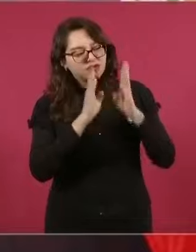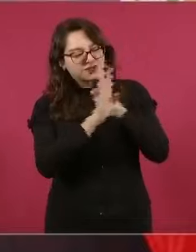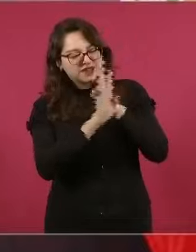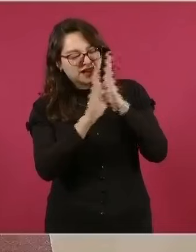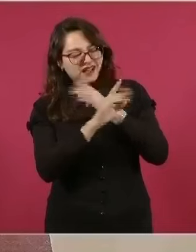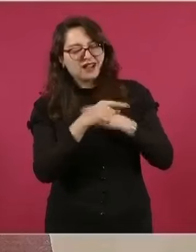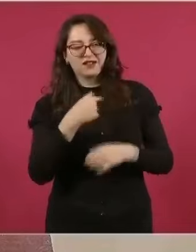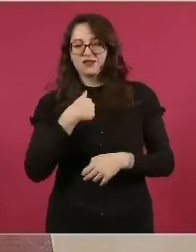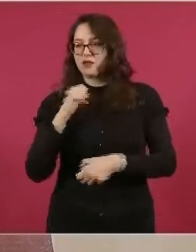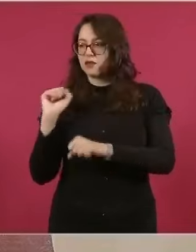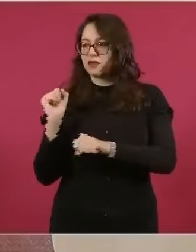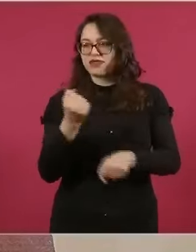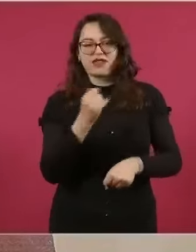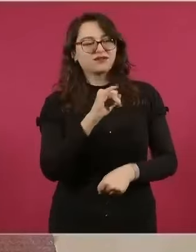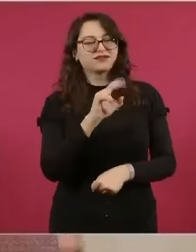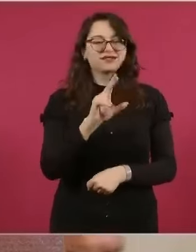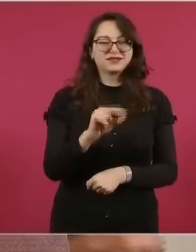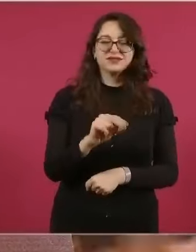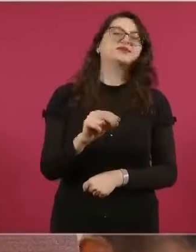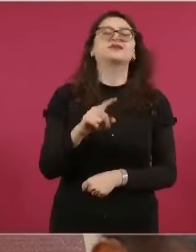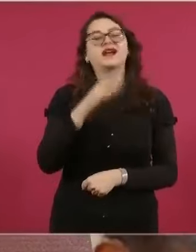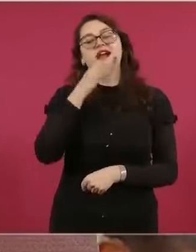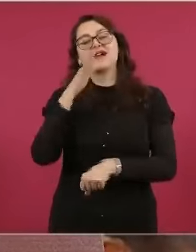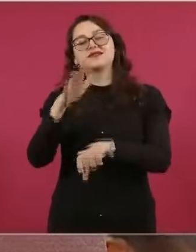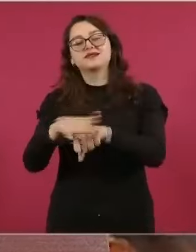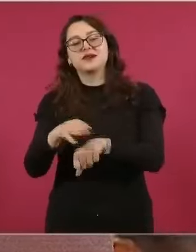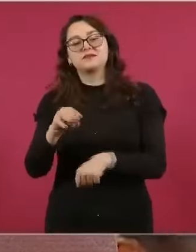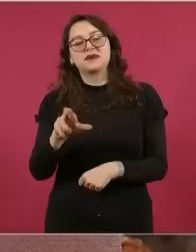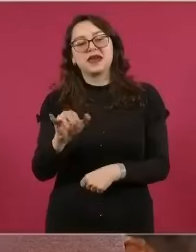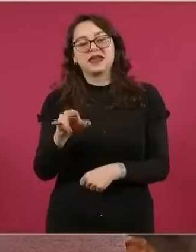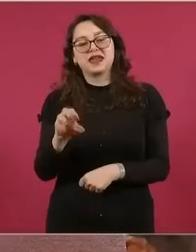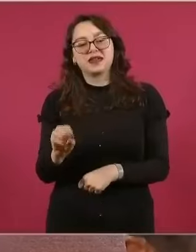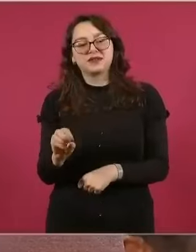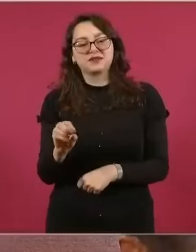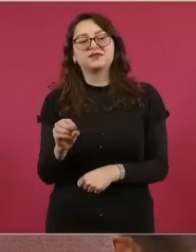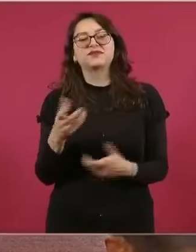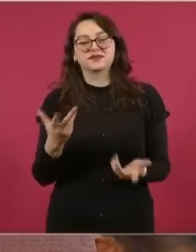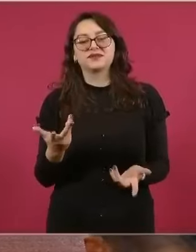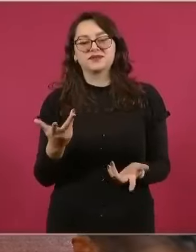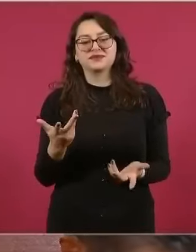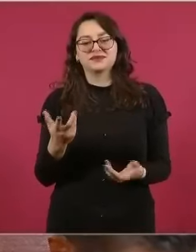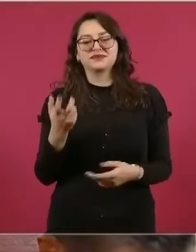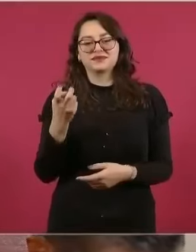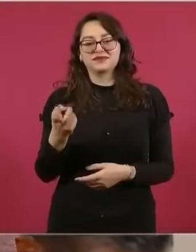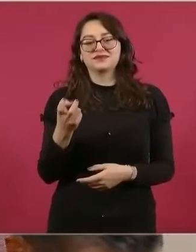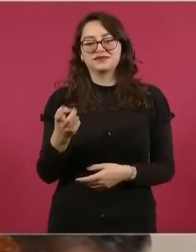Y que me pueda ponchar con la recta cortada.